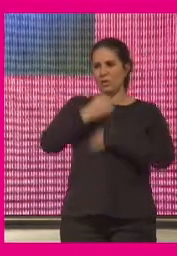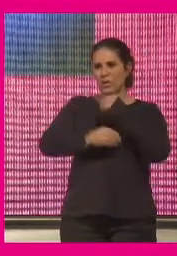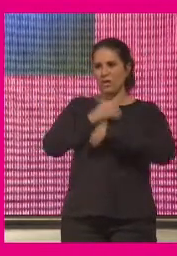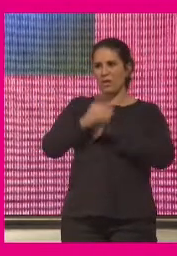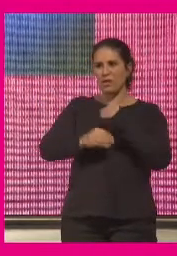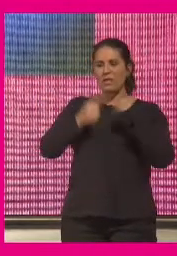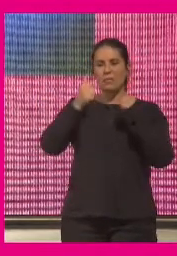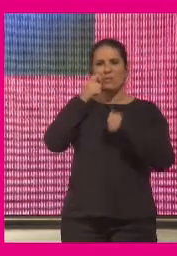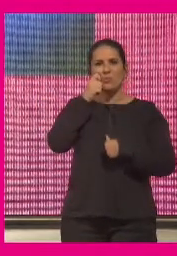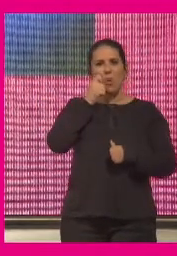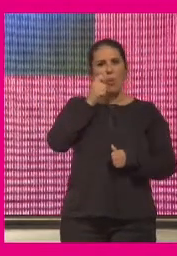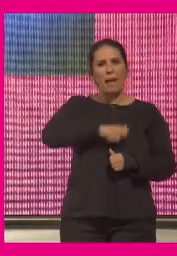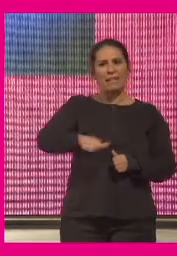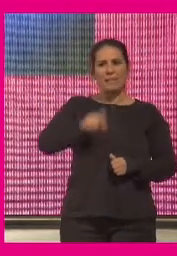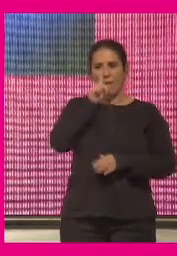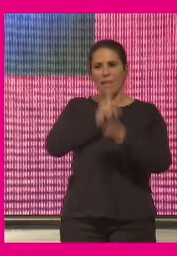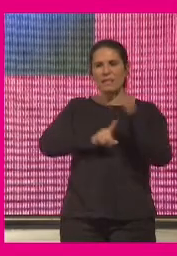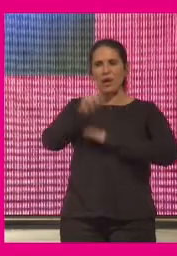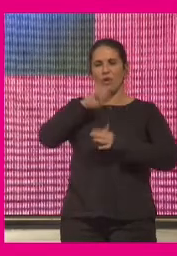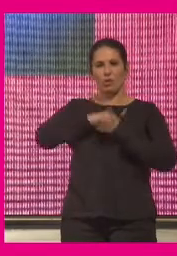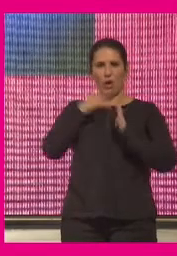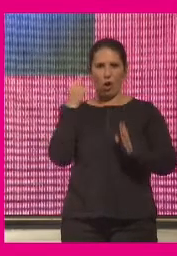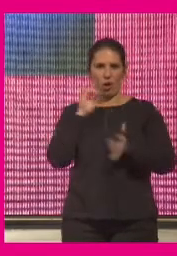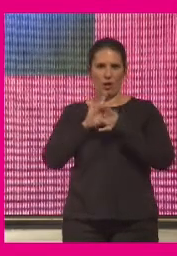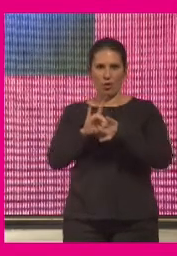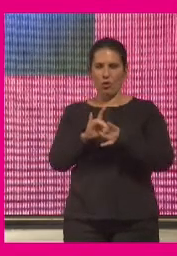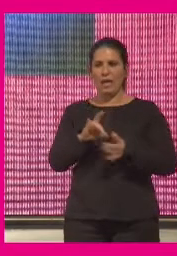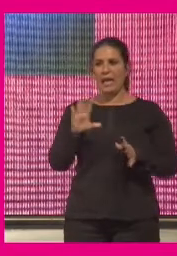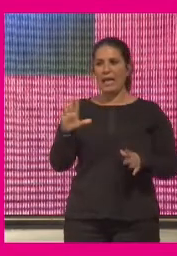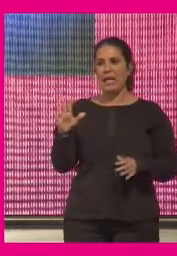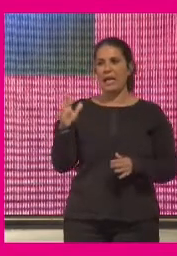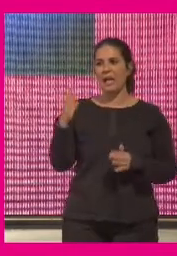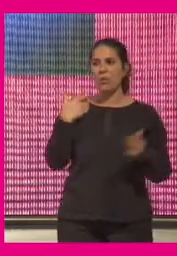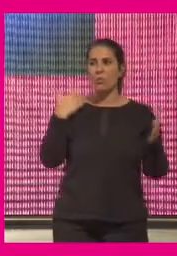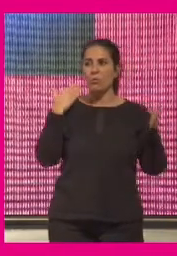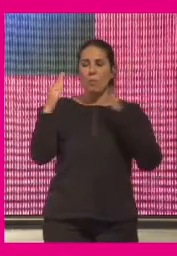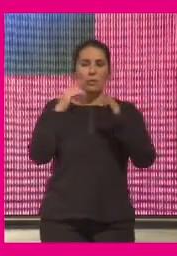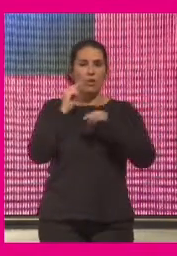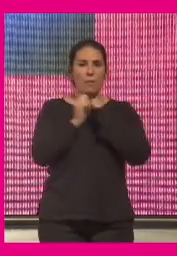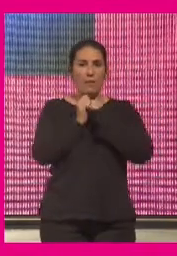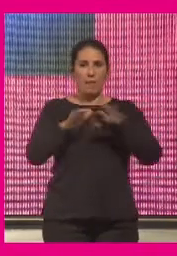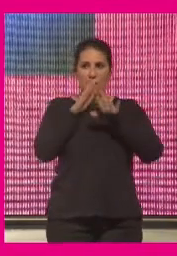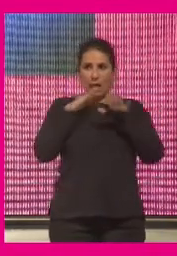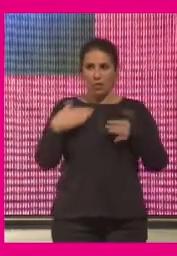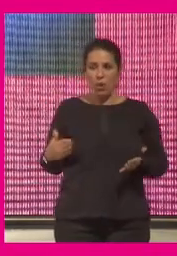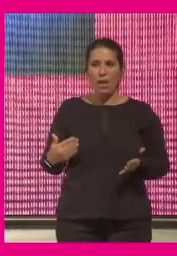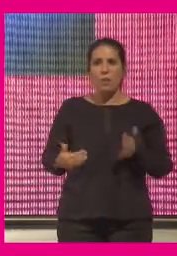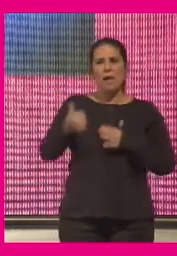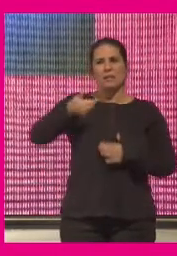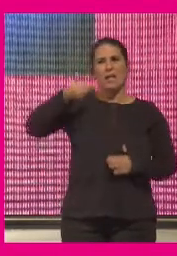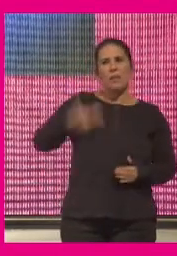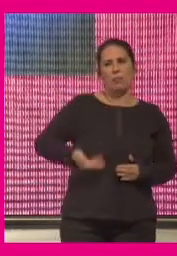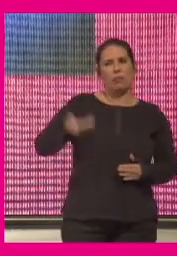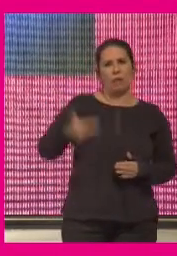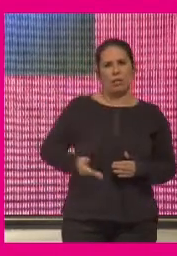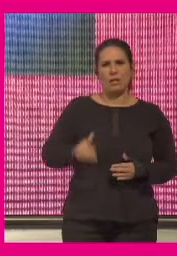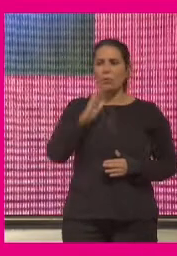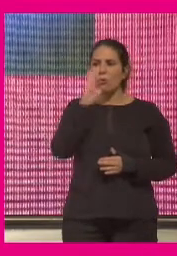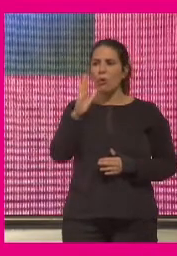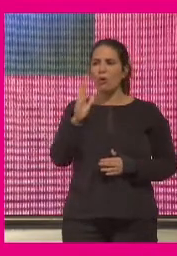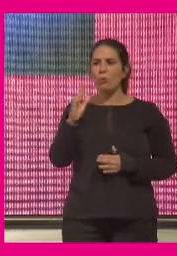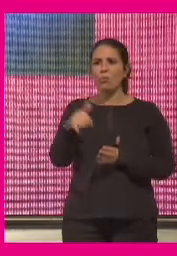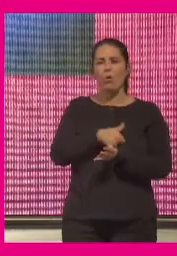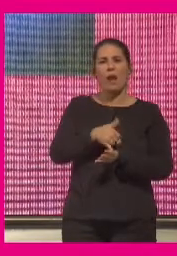dimensión humanista del desarrollo tecnológico y que en un momento de pandemia como este además cobra especial importancia por lo